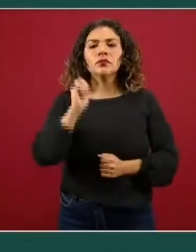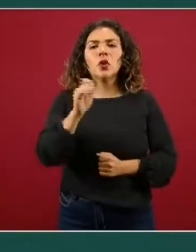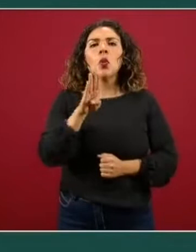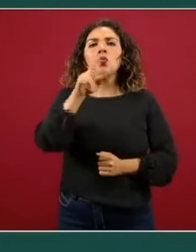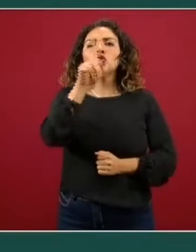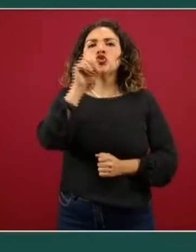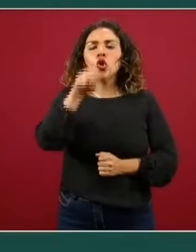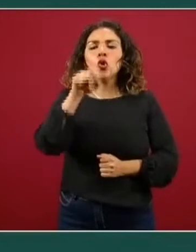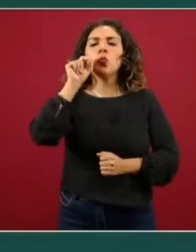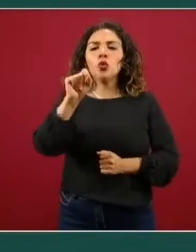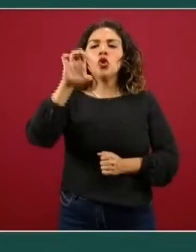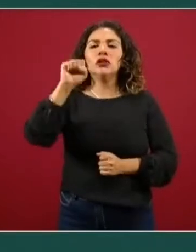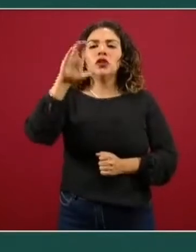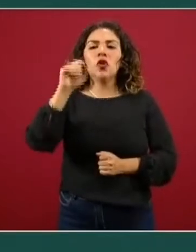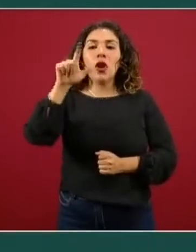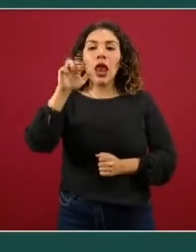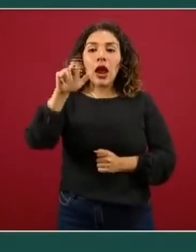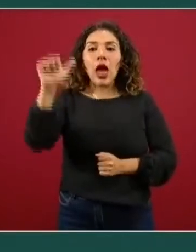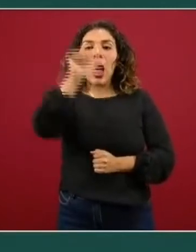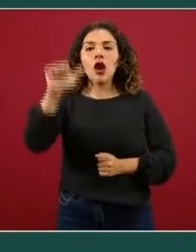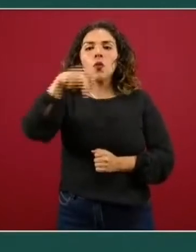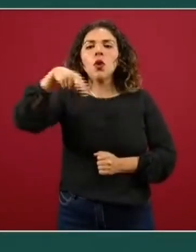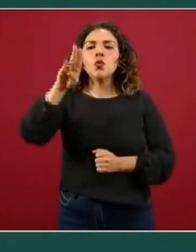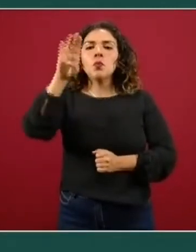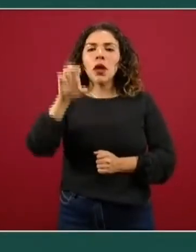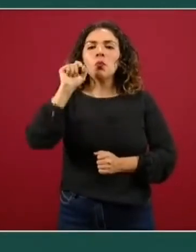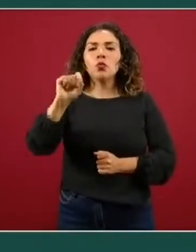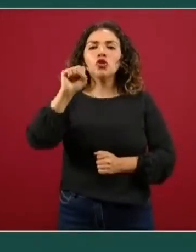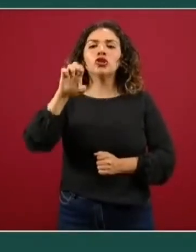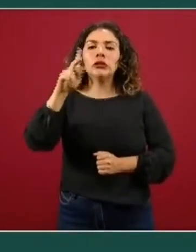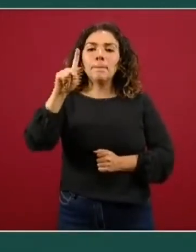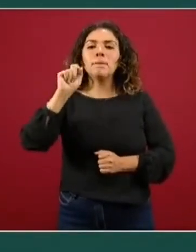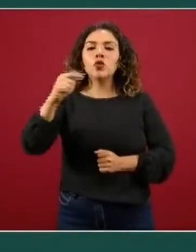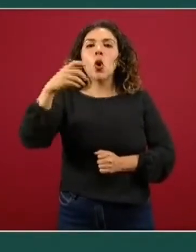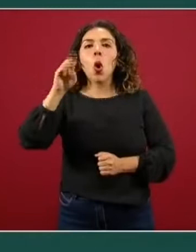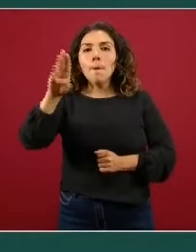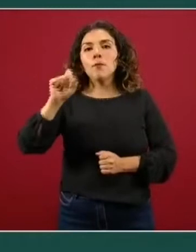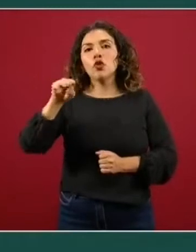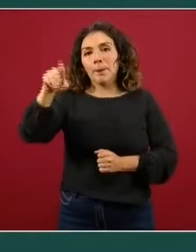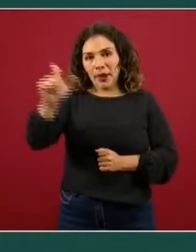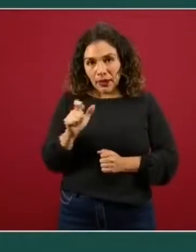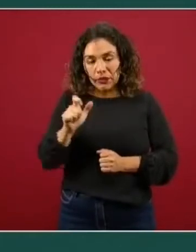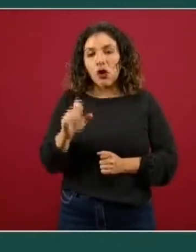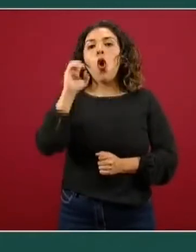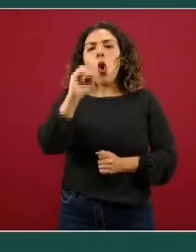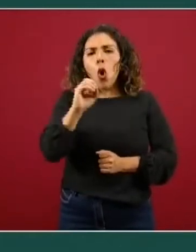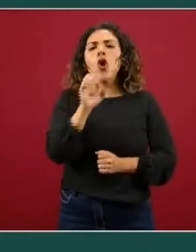buzón.escolar.gov.mx